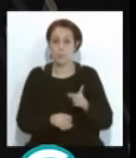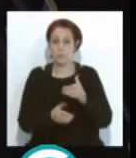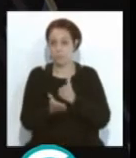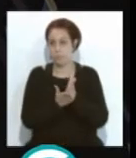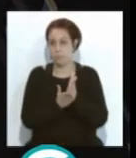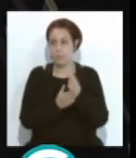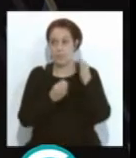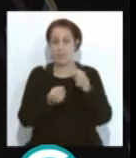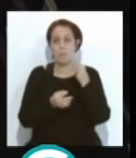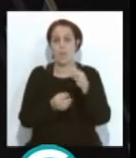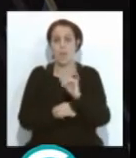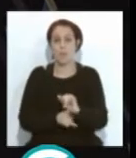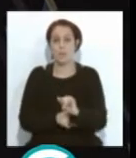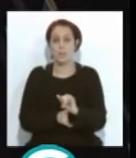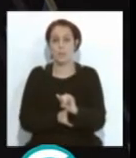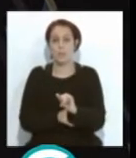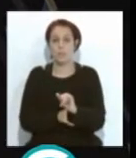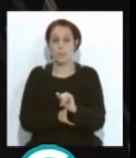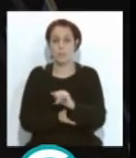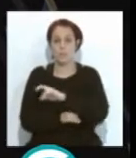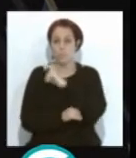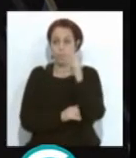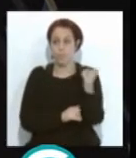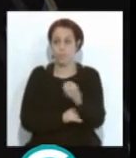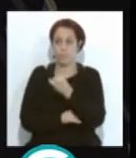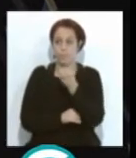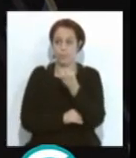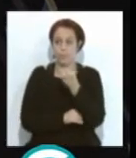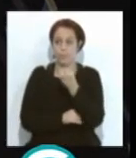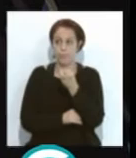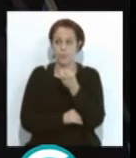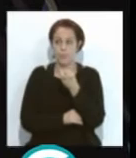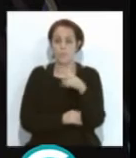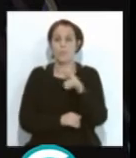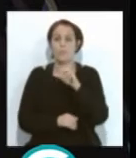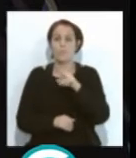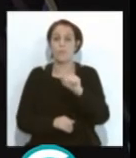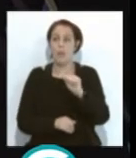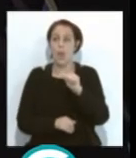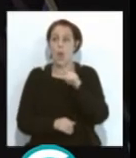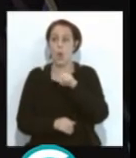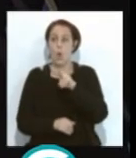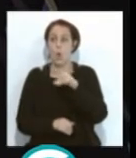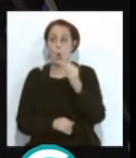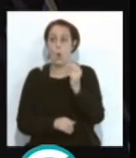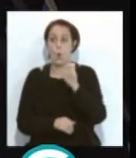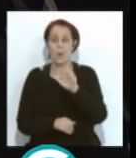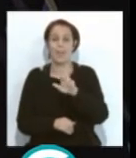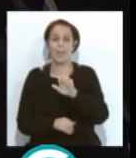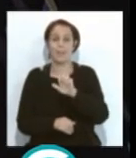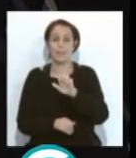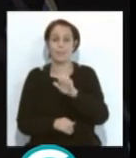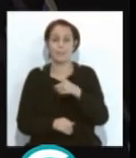siempre hay varios, siempre lo suele poner Vera Luque, por ejemplo, que habla de